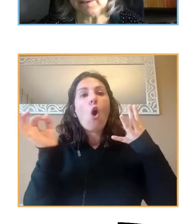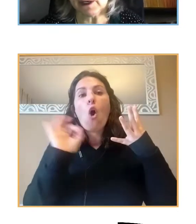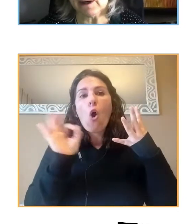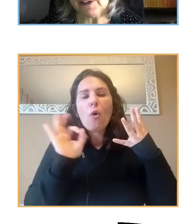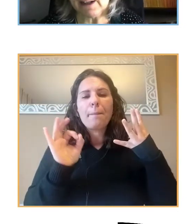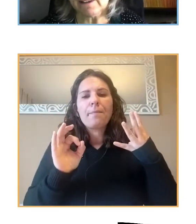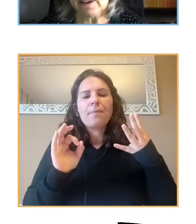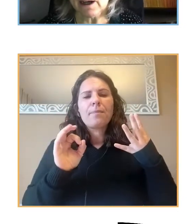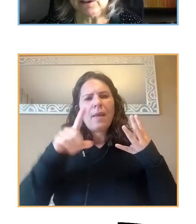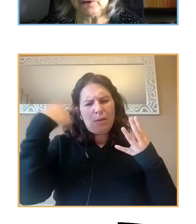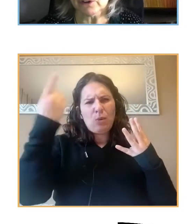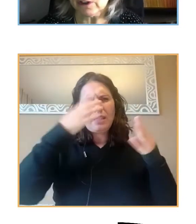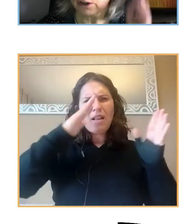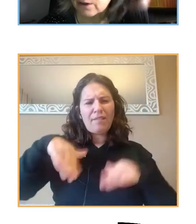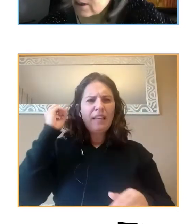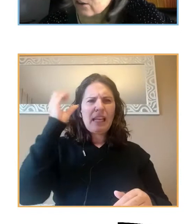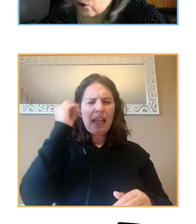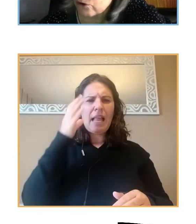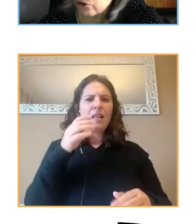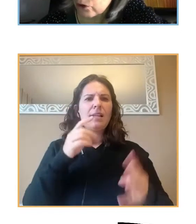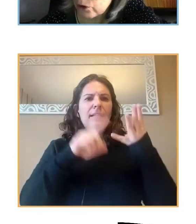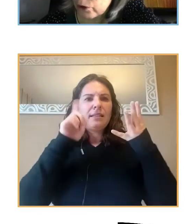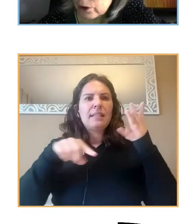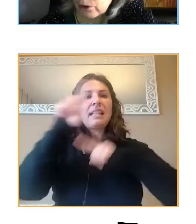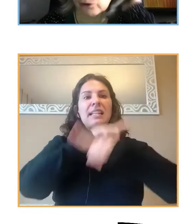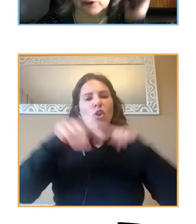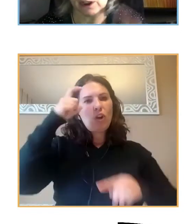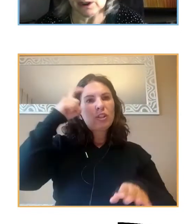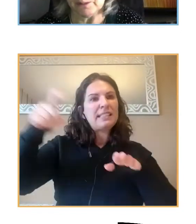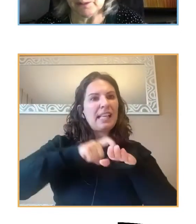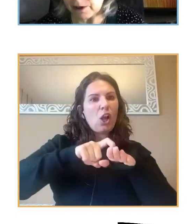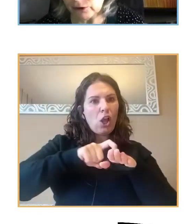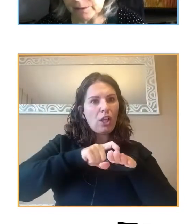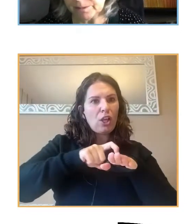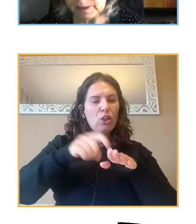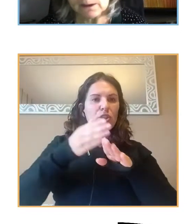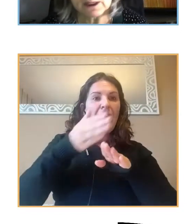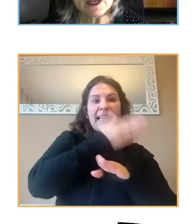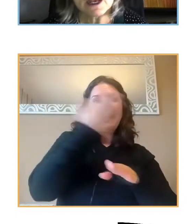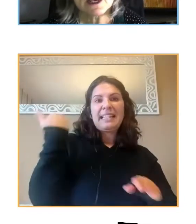también al final de esta exposición, trastornos psicológicos previos.